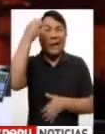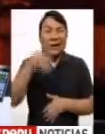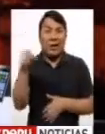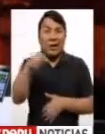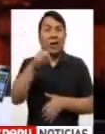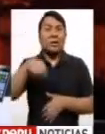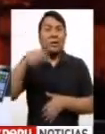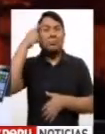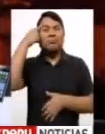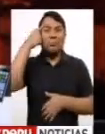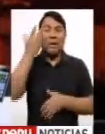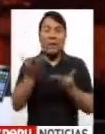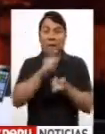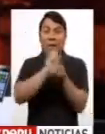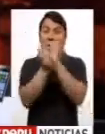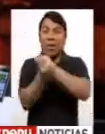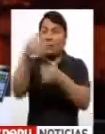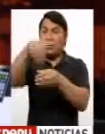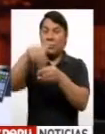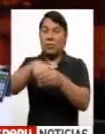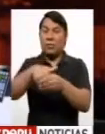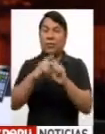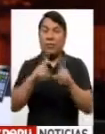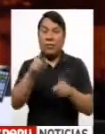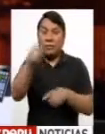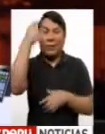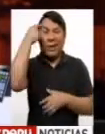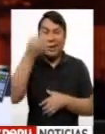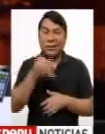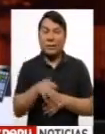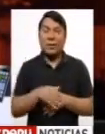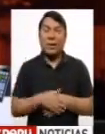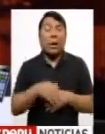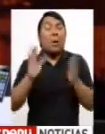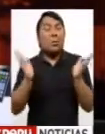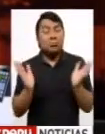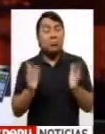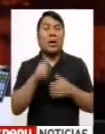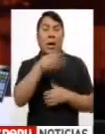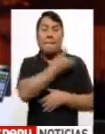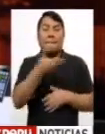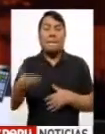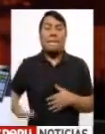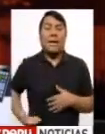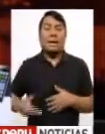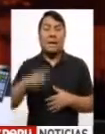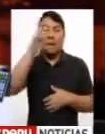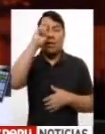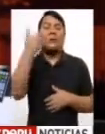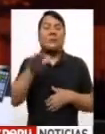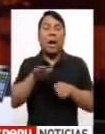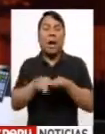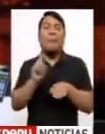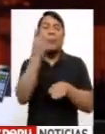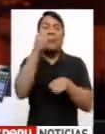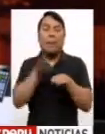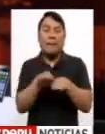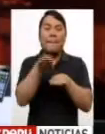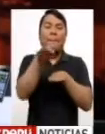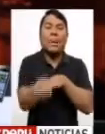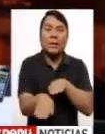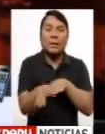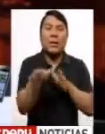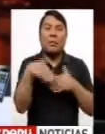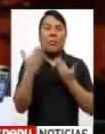su voto y ser distinto? Bueno, él ha dado un primer paso como corresponde. No es el Presidente de todos los peruanos, de fujimoristas, antifujimoristas,